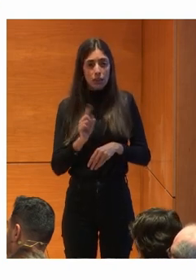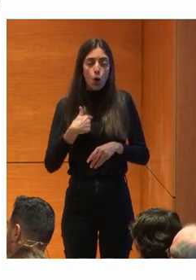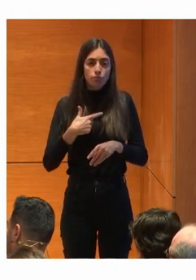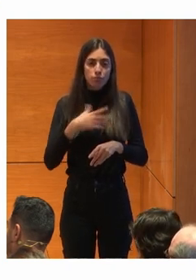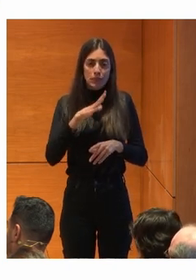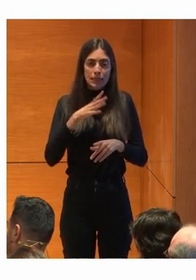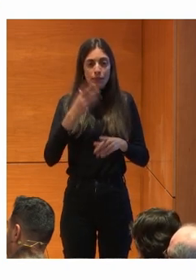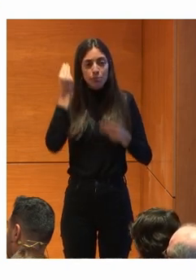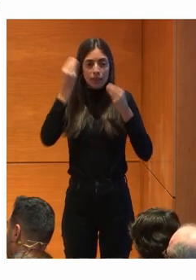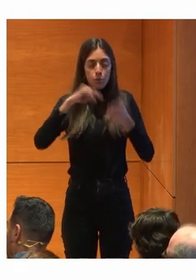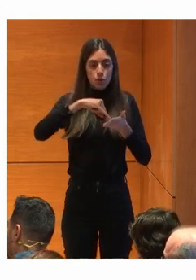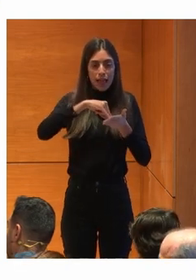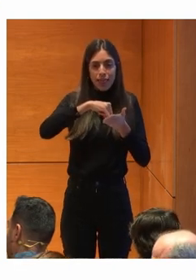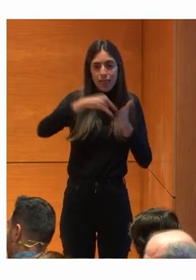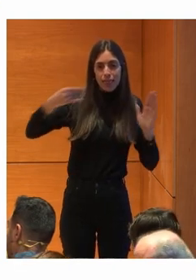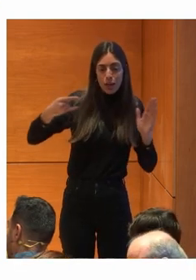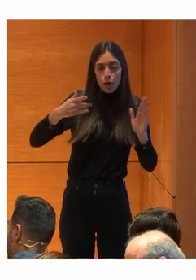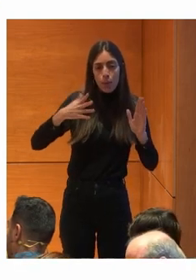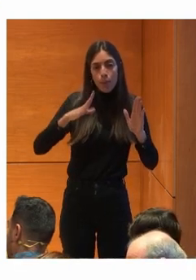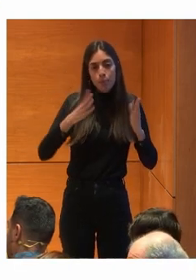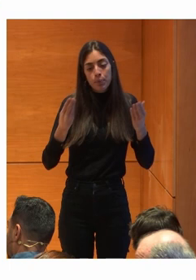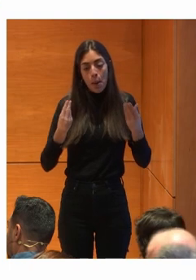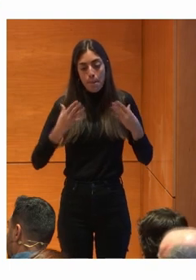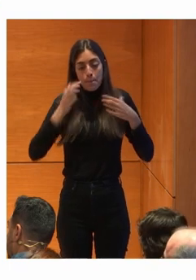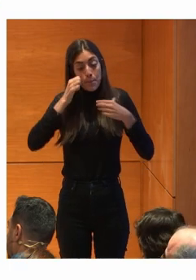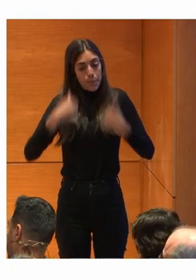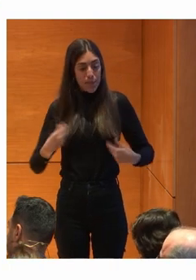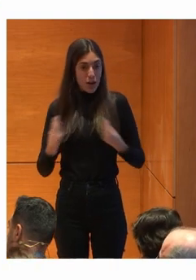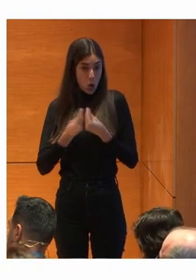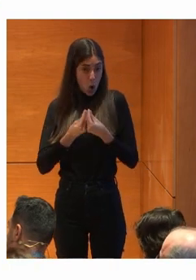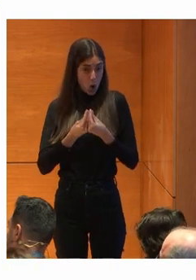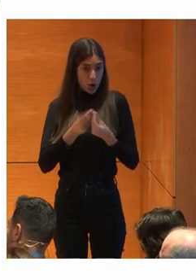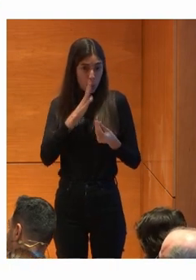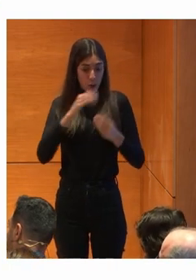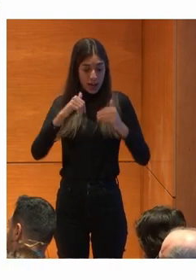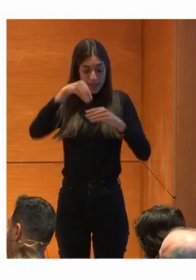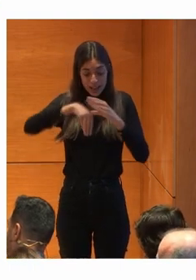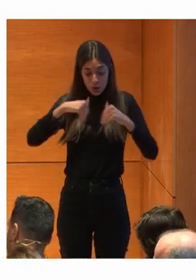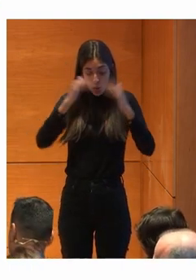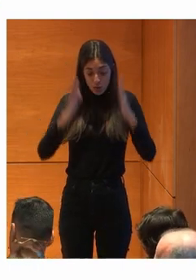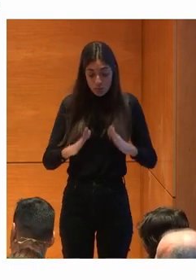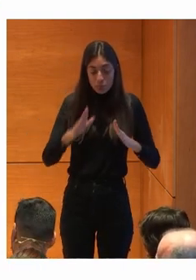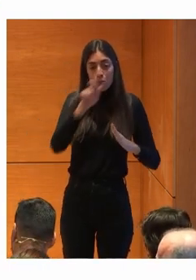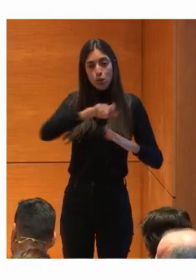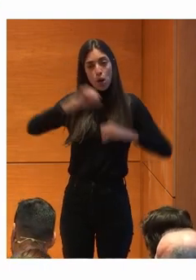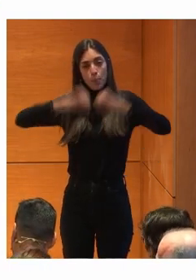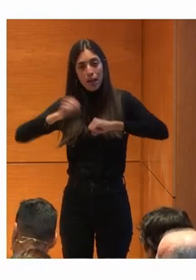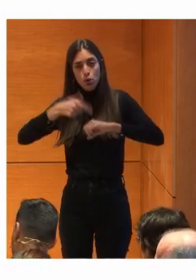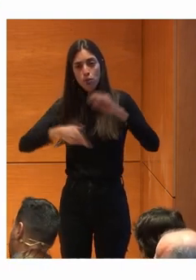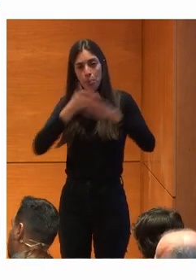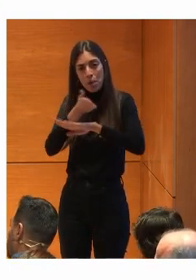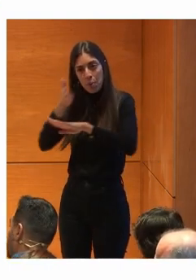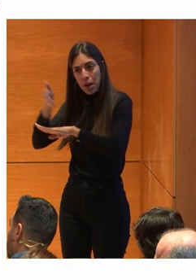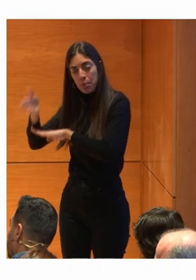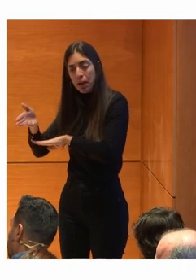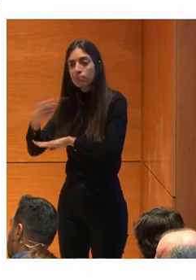tecnología con piel ¿Qué quiere decir esto? Que en el entorno De las hogares De las personas mayores A las que habitualmente Acudimos Lo hacemos